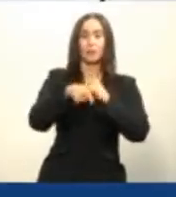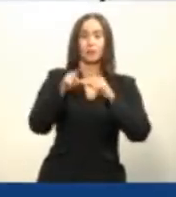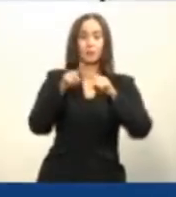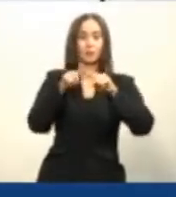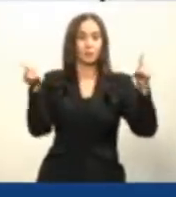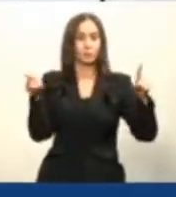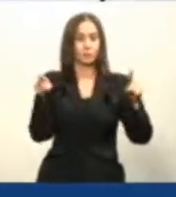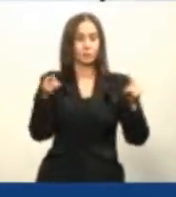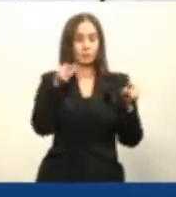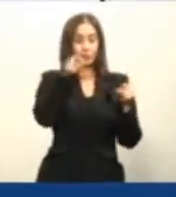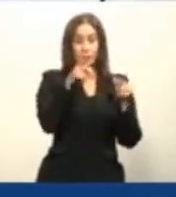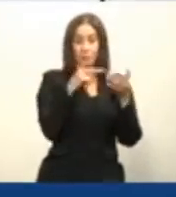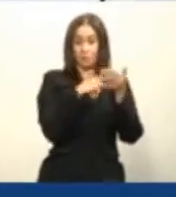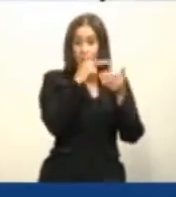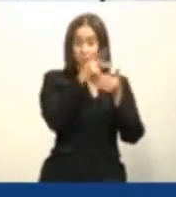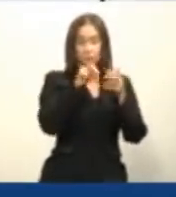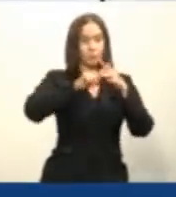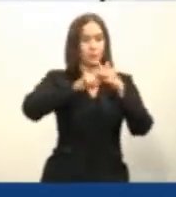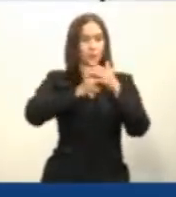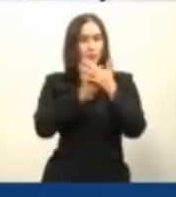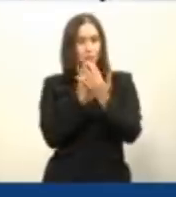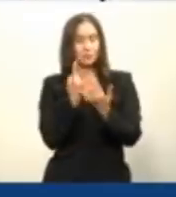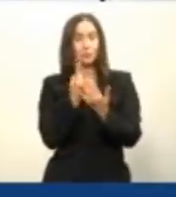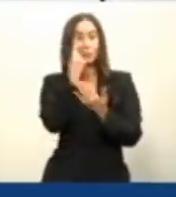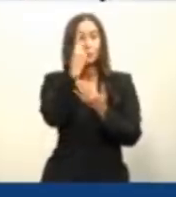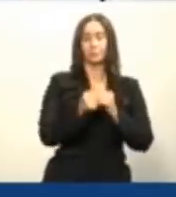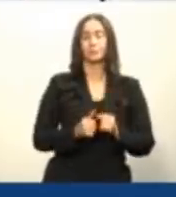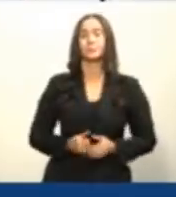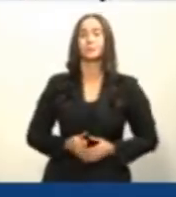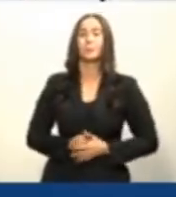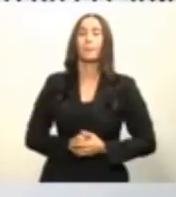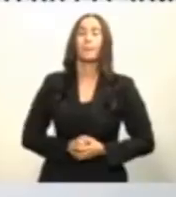proyectos que se iniciarían y se terminarían en el mismo año